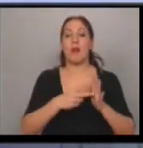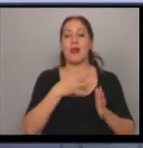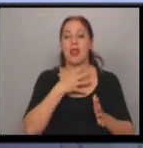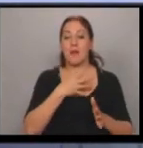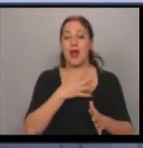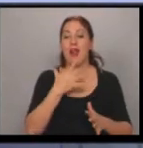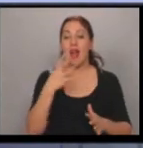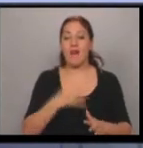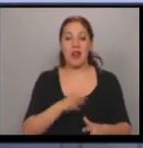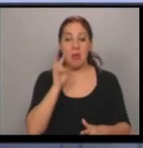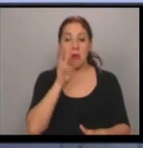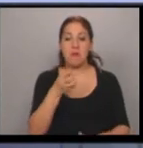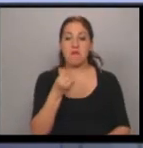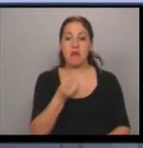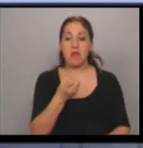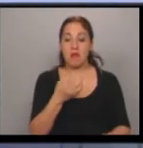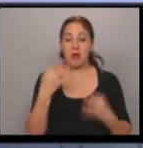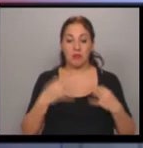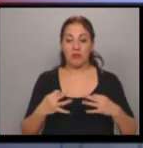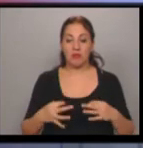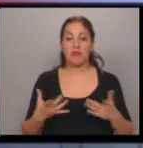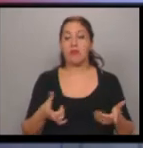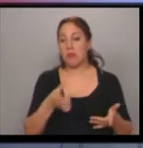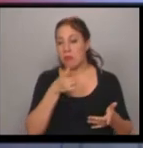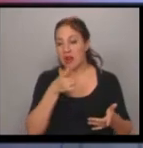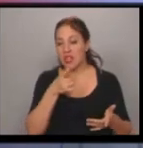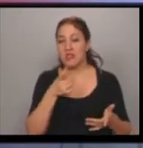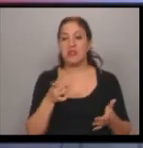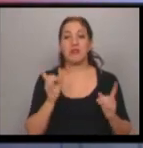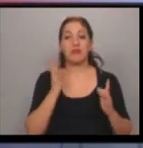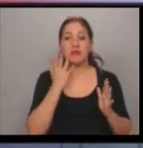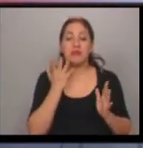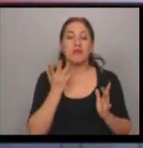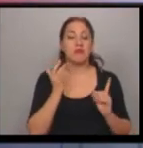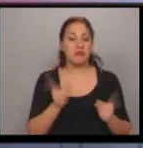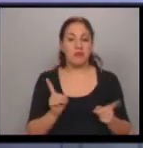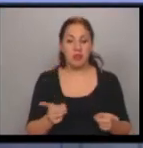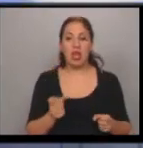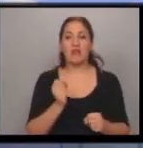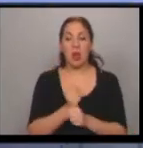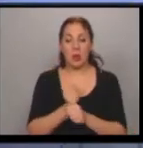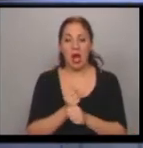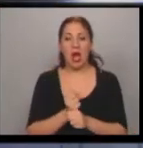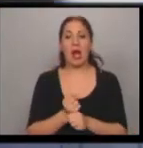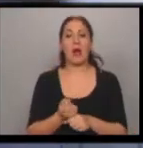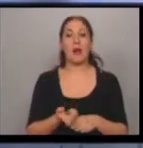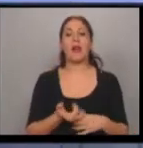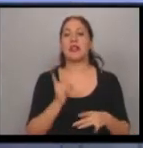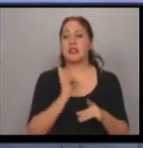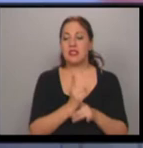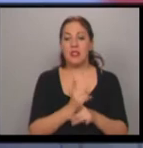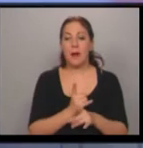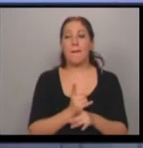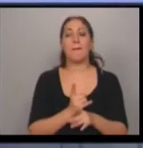bárbaro al Papa, ¿no? Se lo ve fantástico, parece que las horas no pasan, que sigue trabajando. Fíjense que siempre está